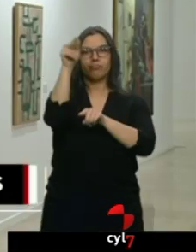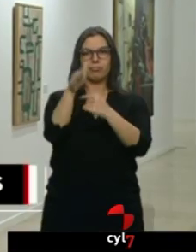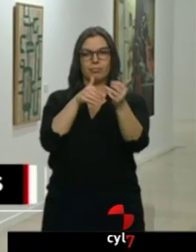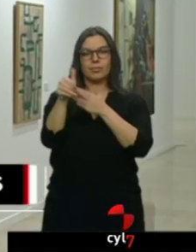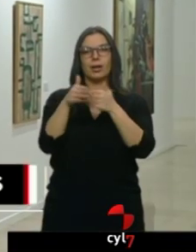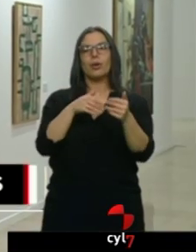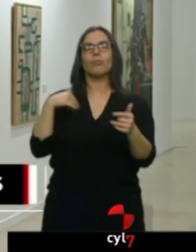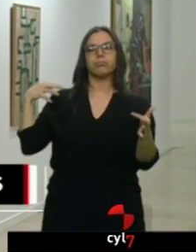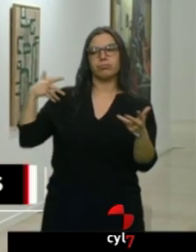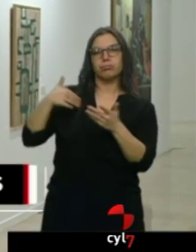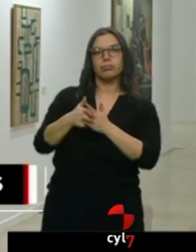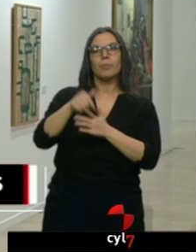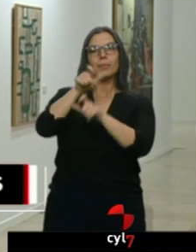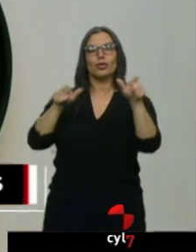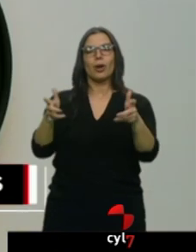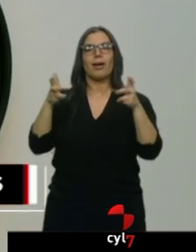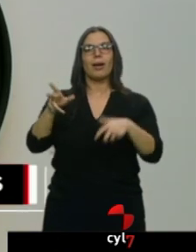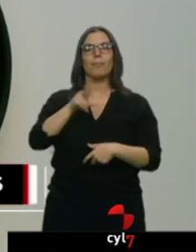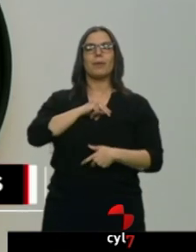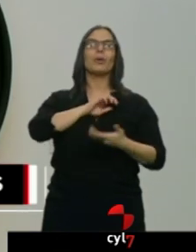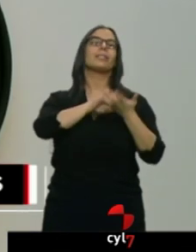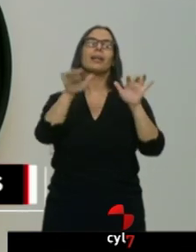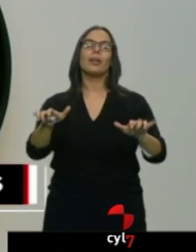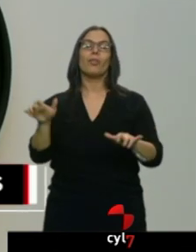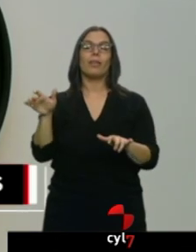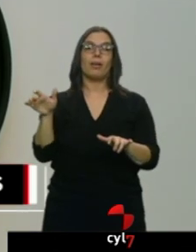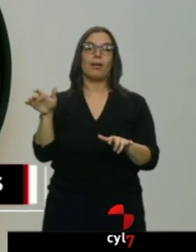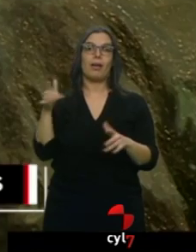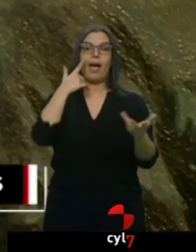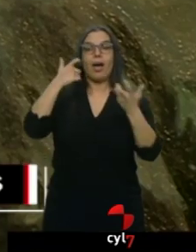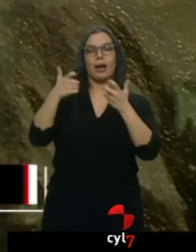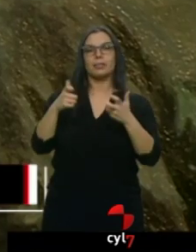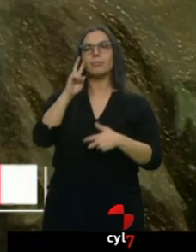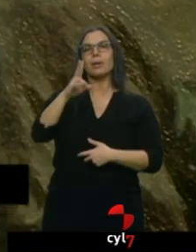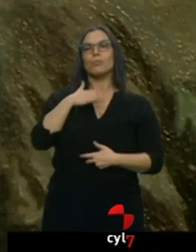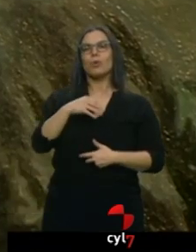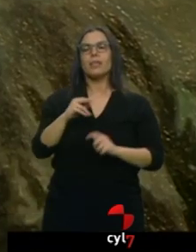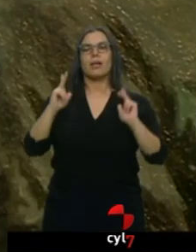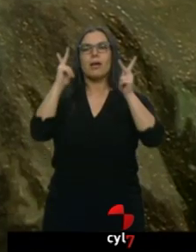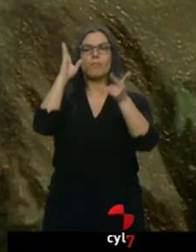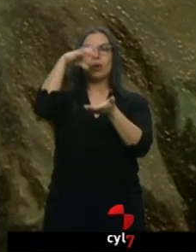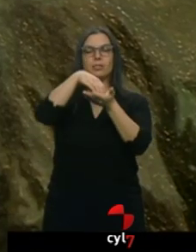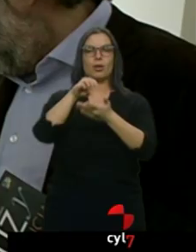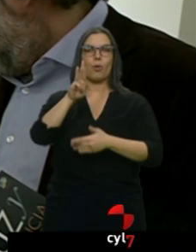Artes. Se muestran en el Monasterio de Prado de Valladolid. Todo un homenaje a los galardonados desde 1984.